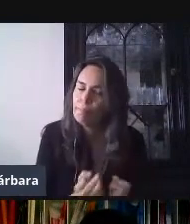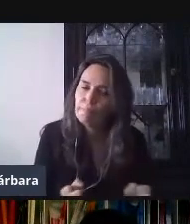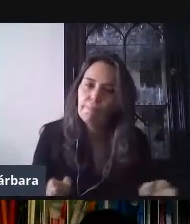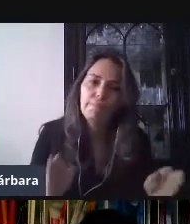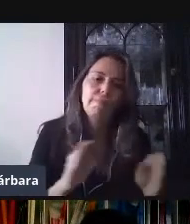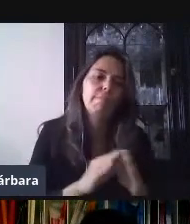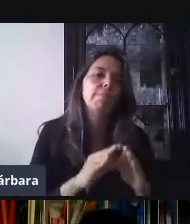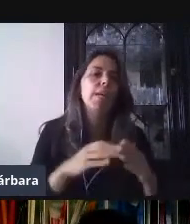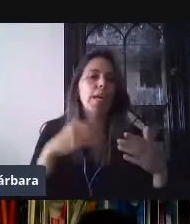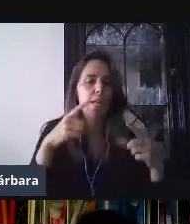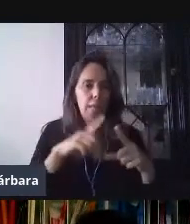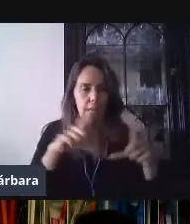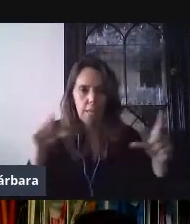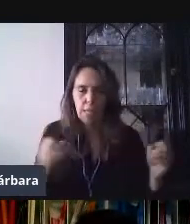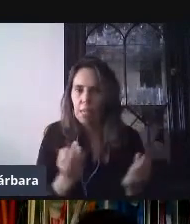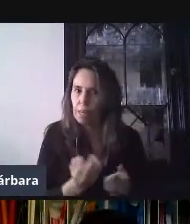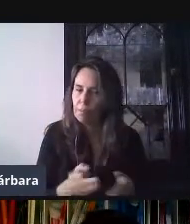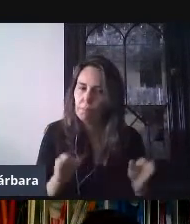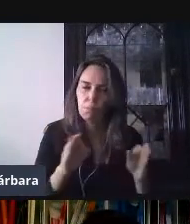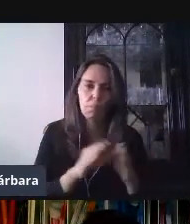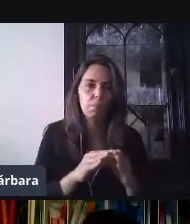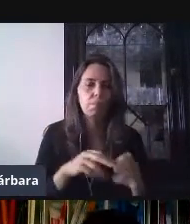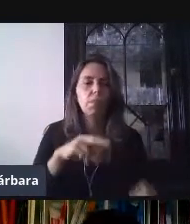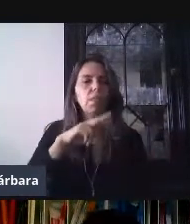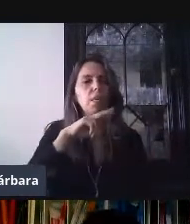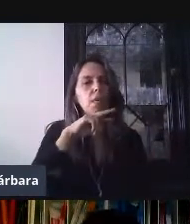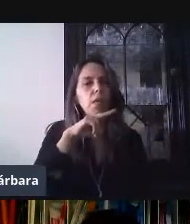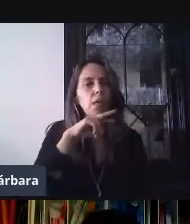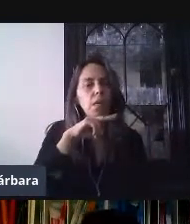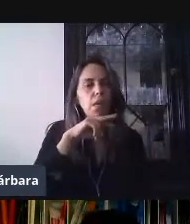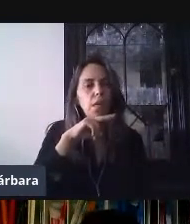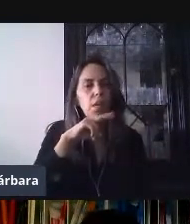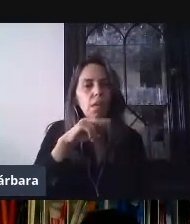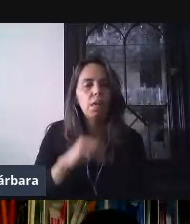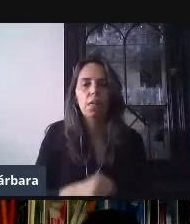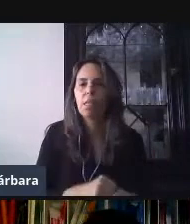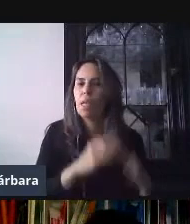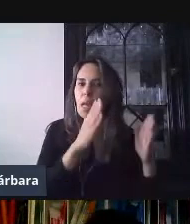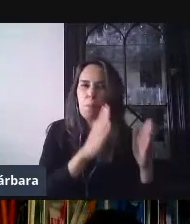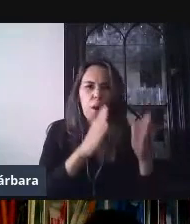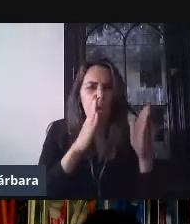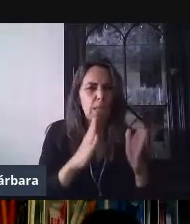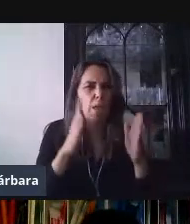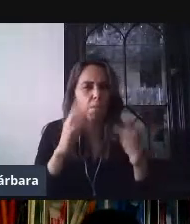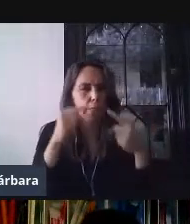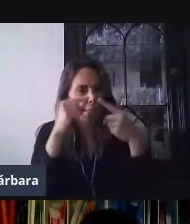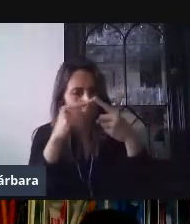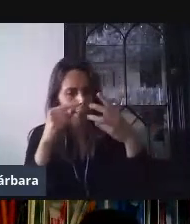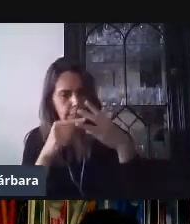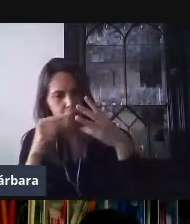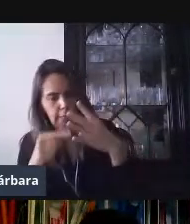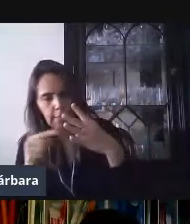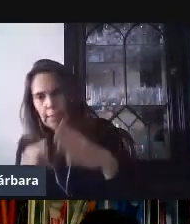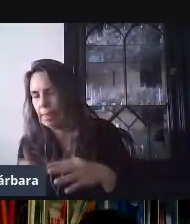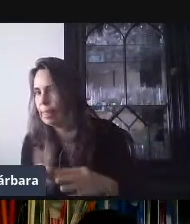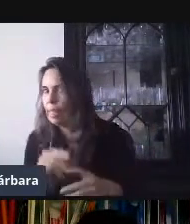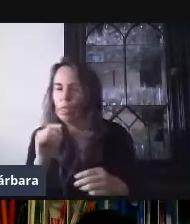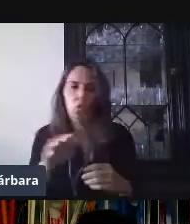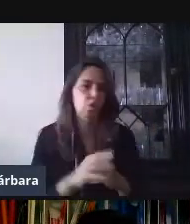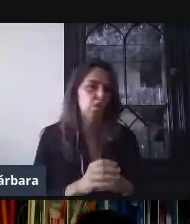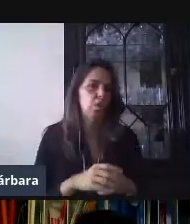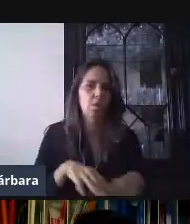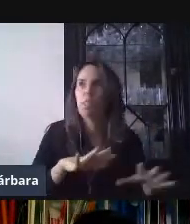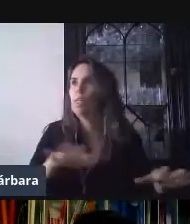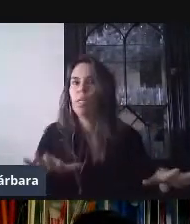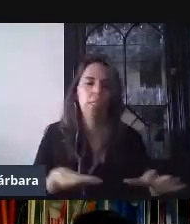por qué estamos conectados. No se preocupen, intenten ir el paso a paso porque si no se nos van a perder en alguno. Como comentó Carlos,